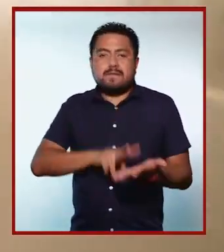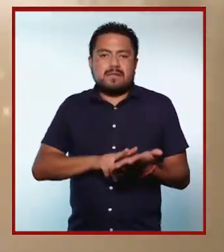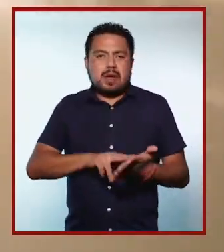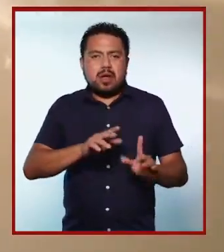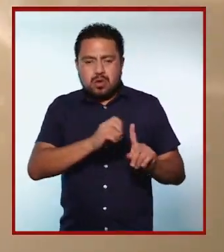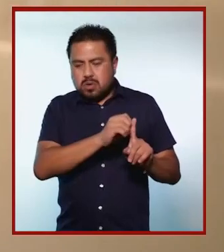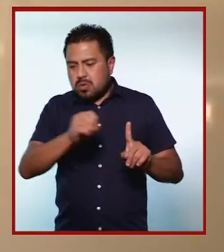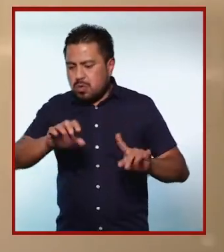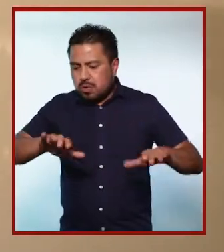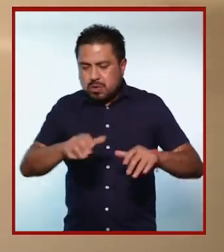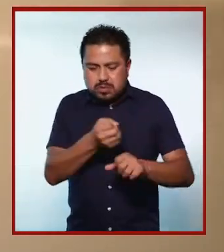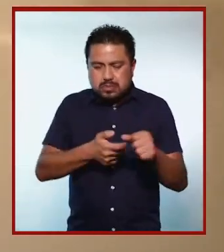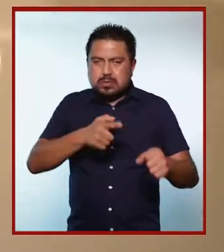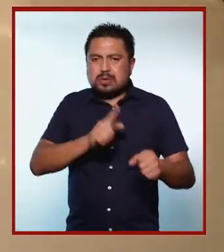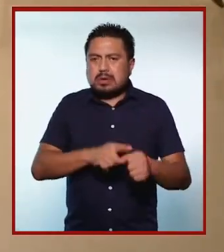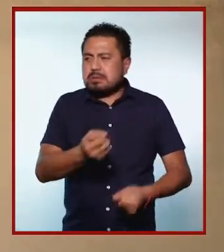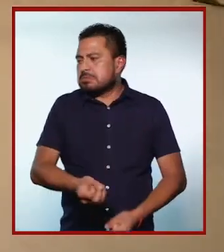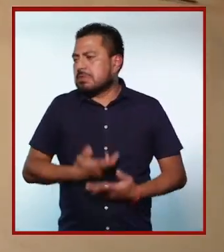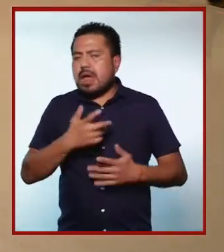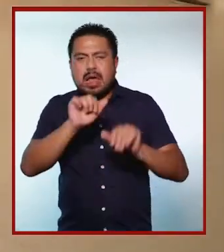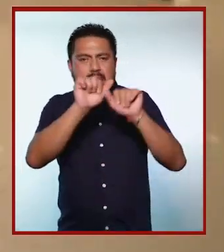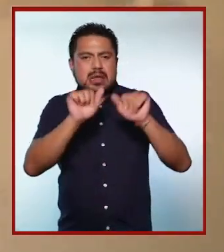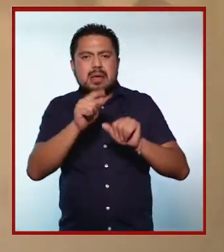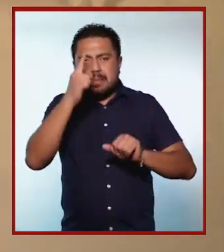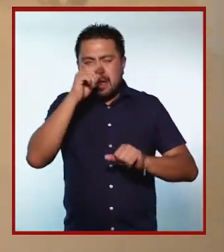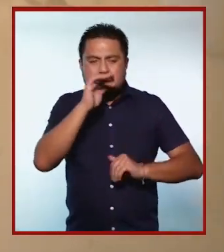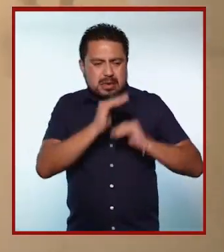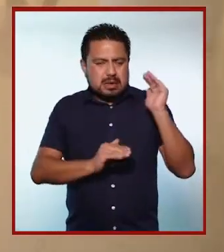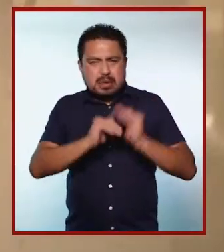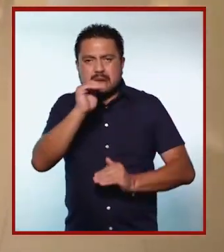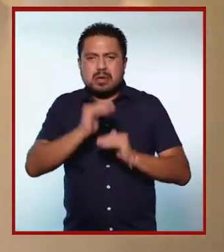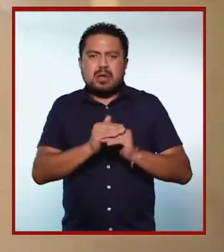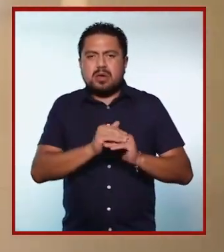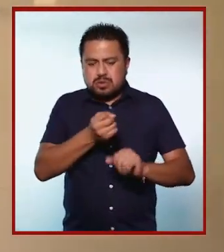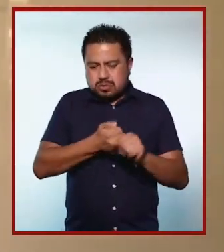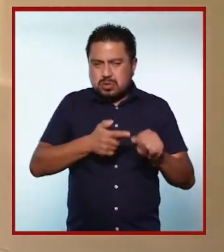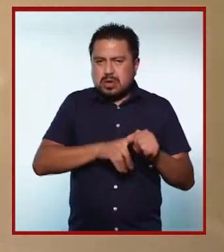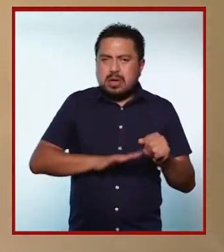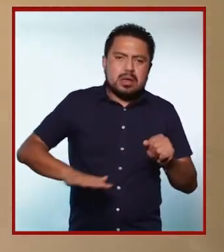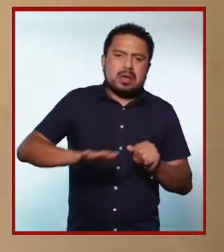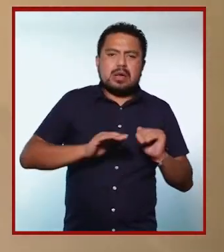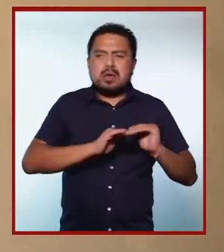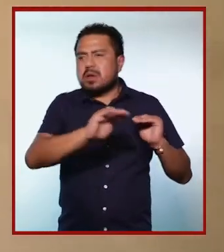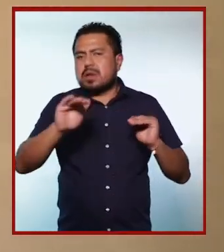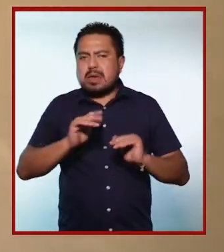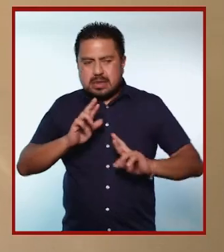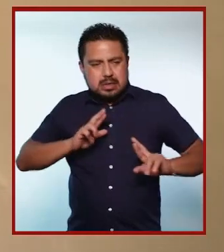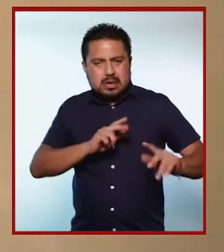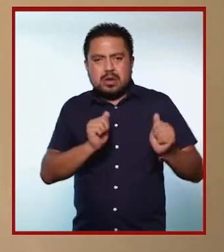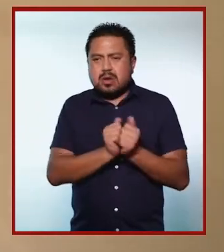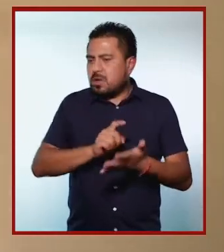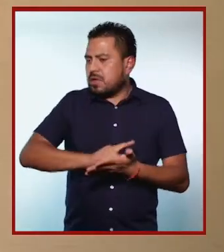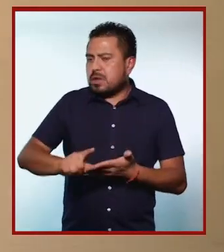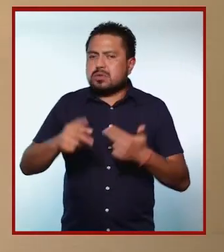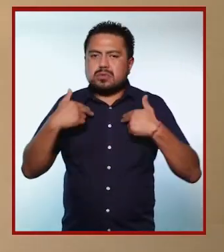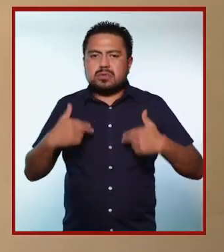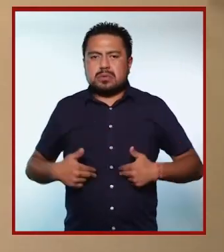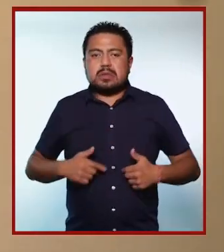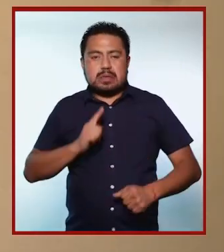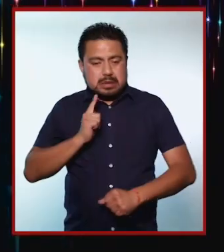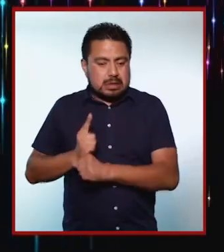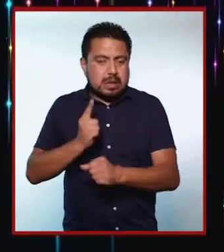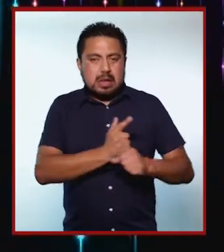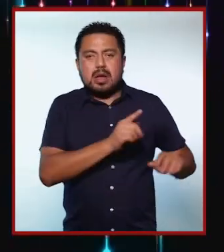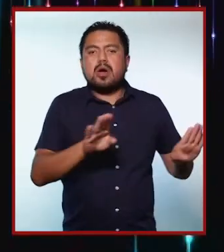Pública, valoramos la organización social y la expresión artística para construir una sociedad equitativa y respetuosa de los derechos